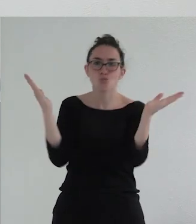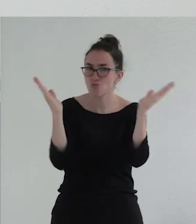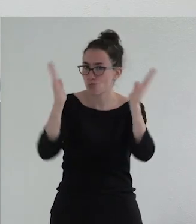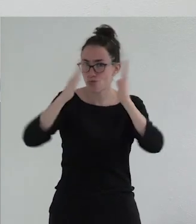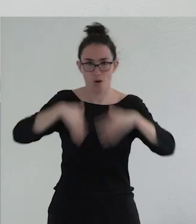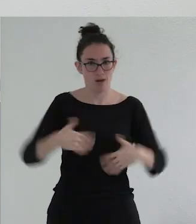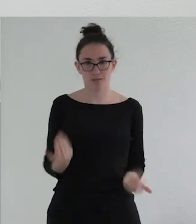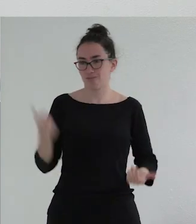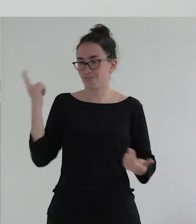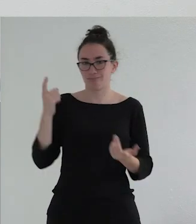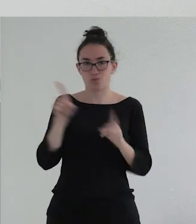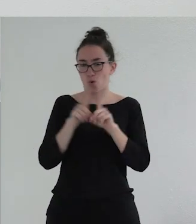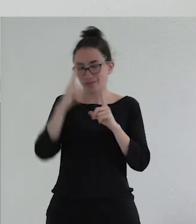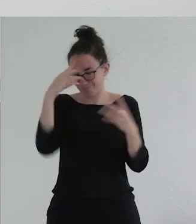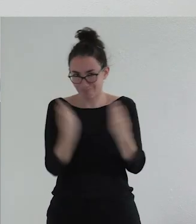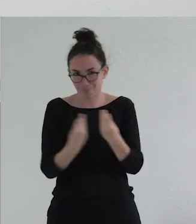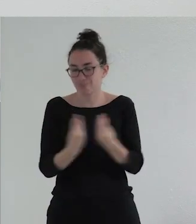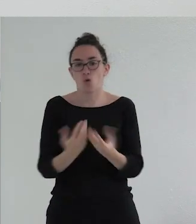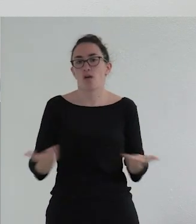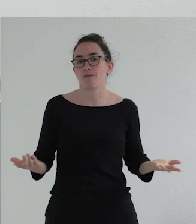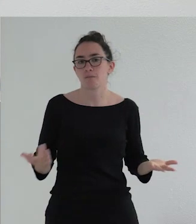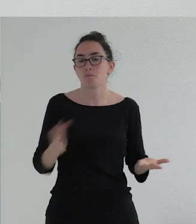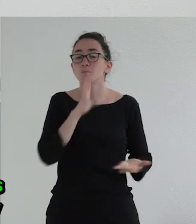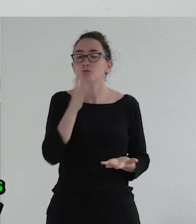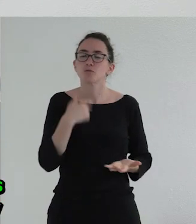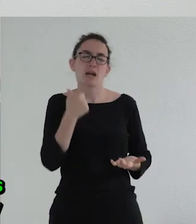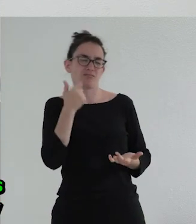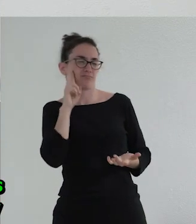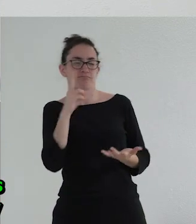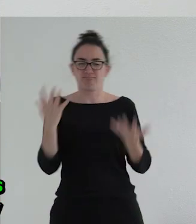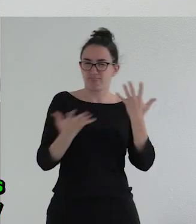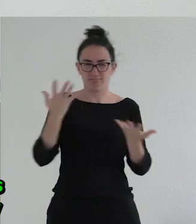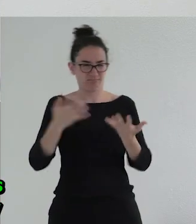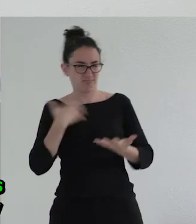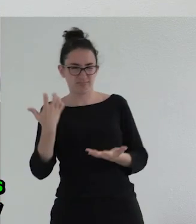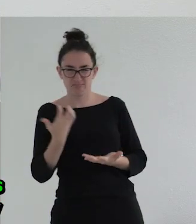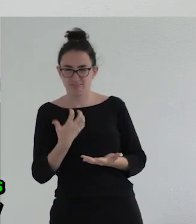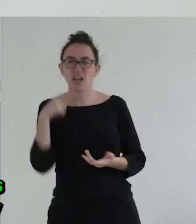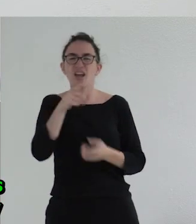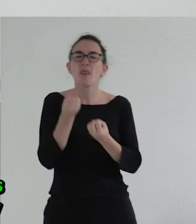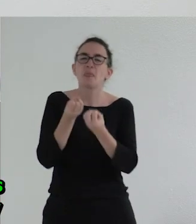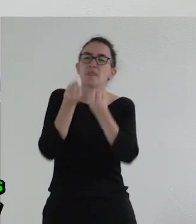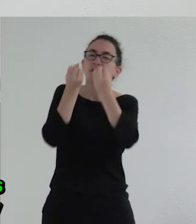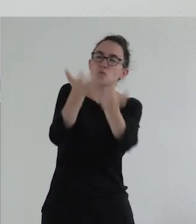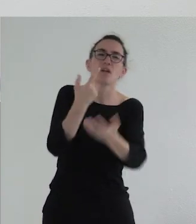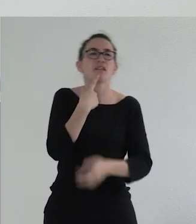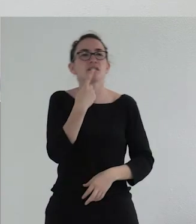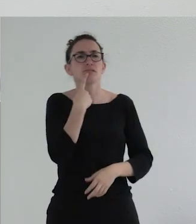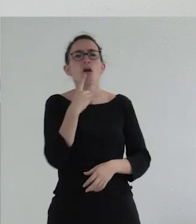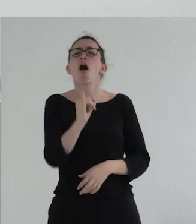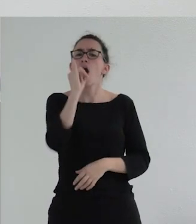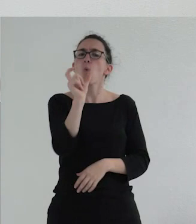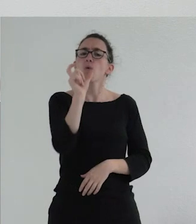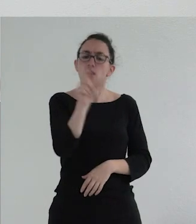imaginarios que no tenían sentido entonces a mí donde realmente me chirría más es cuando escucho estos discursos que pretenden establecer que hay una